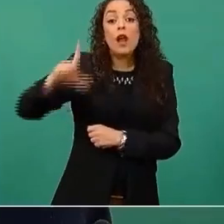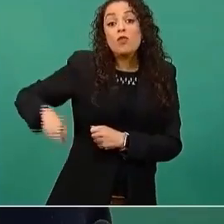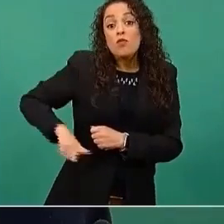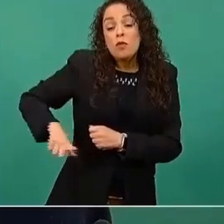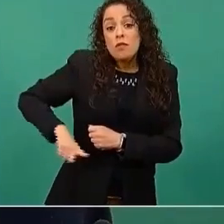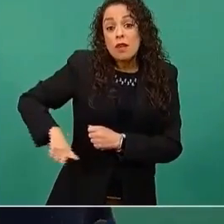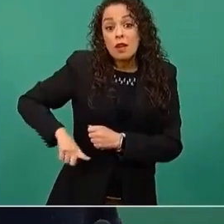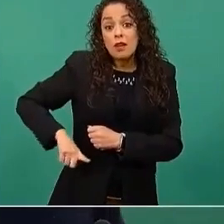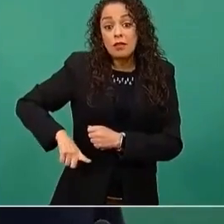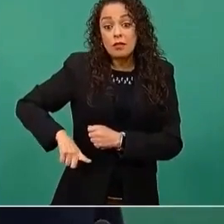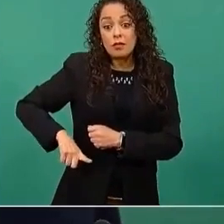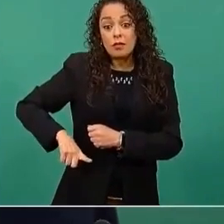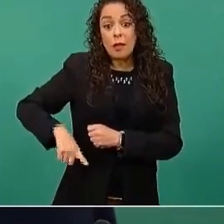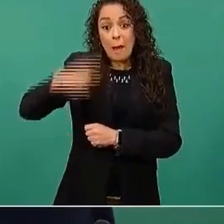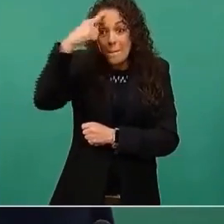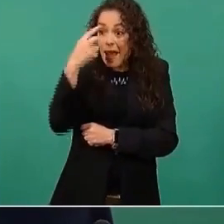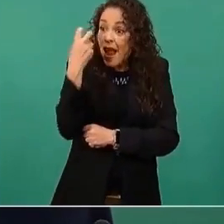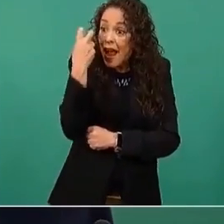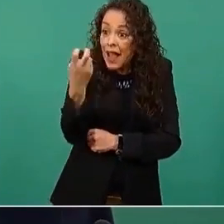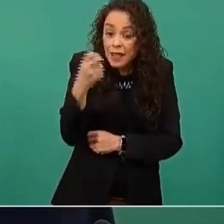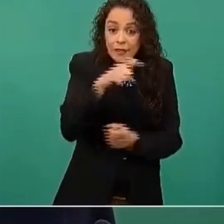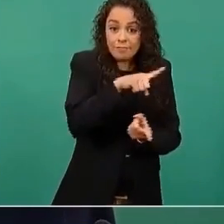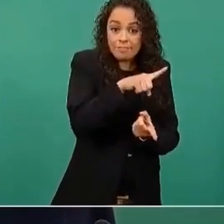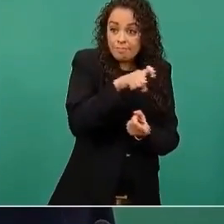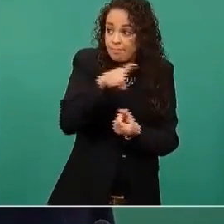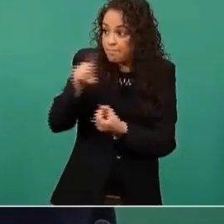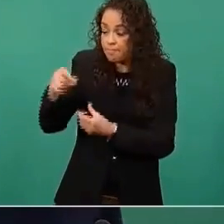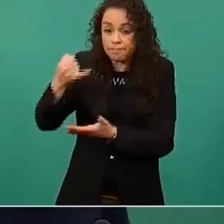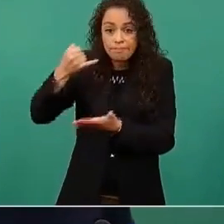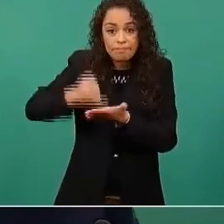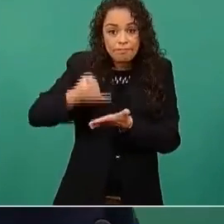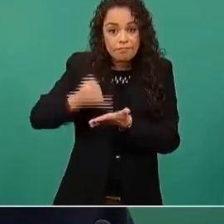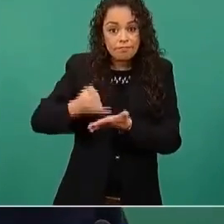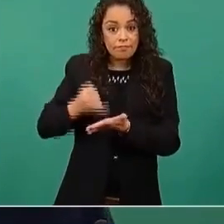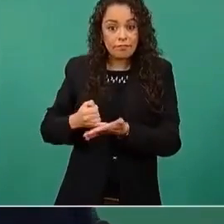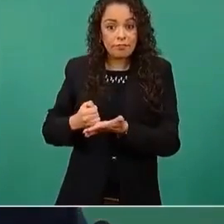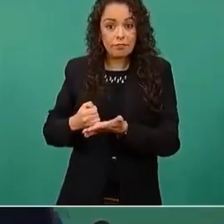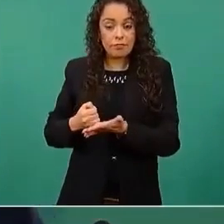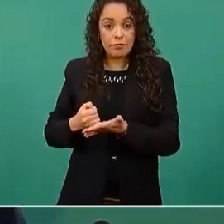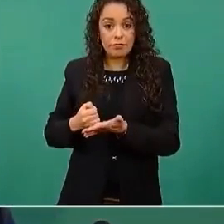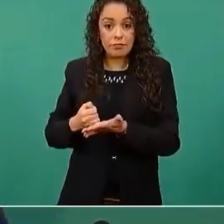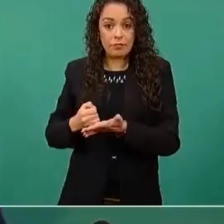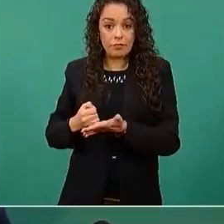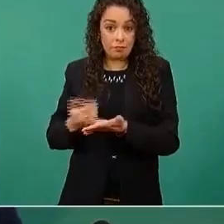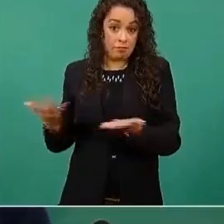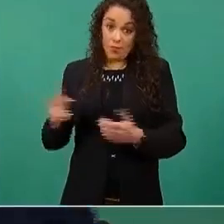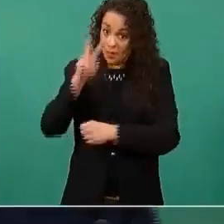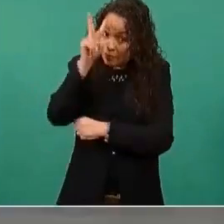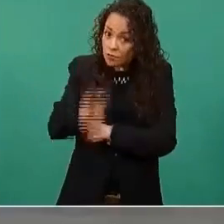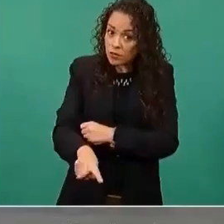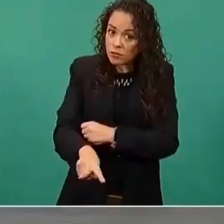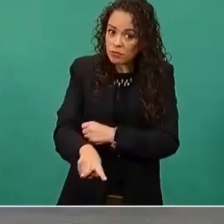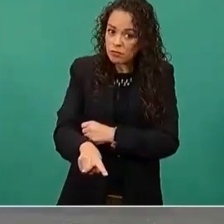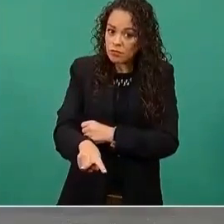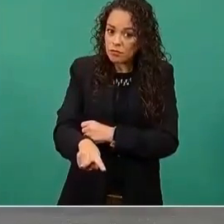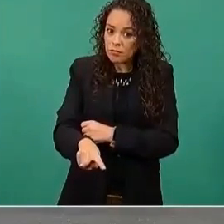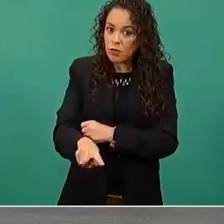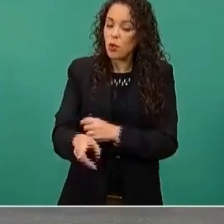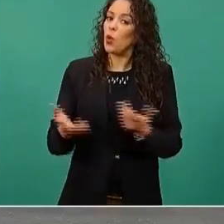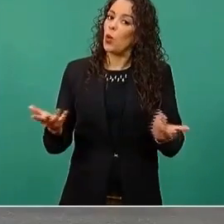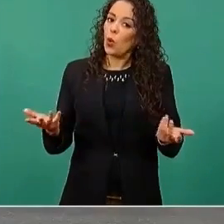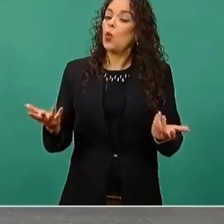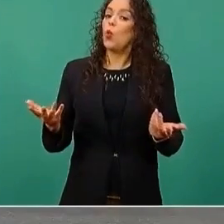Esto es, y mis respetos para la actitud